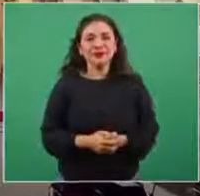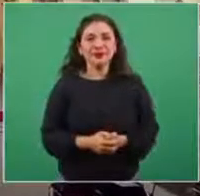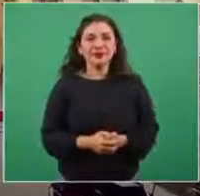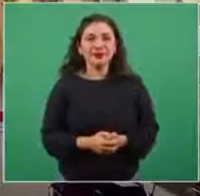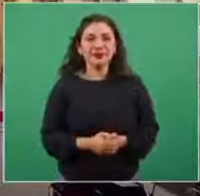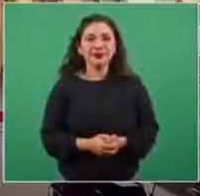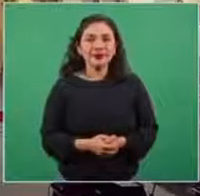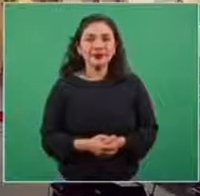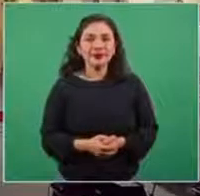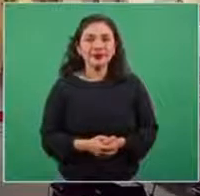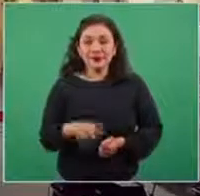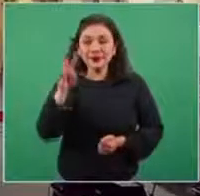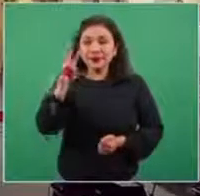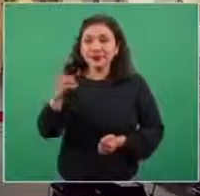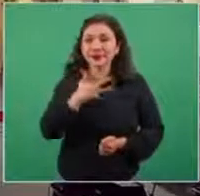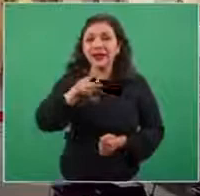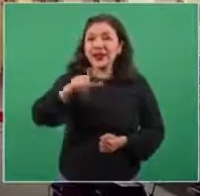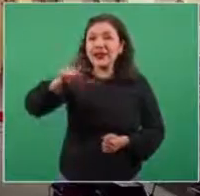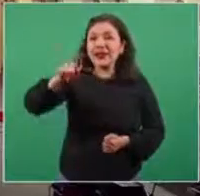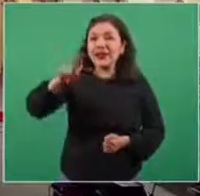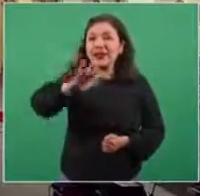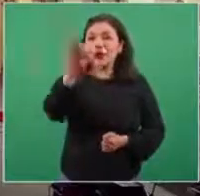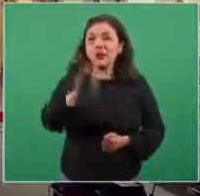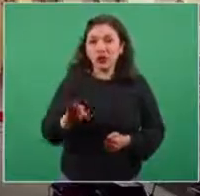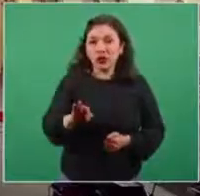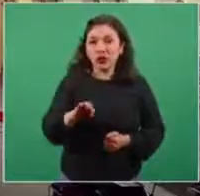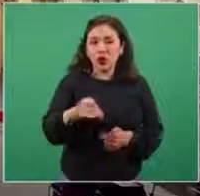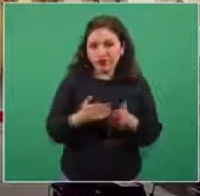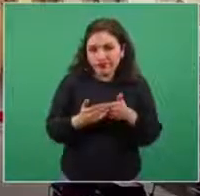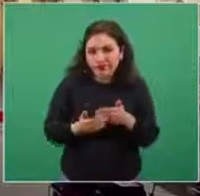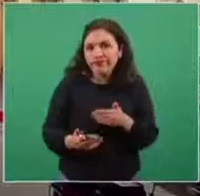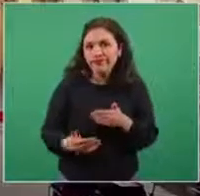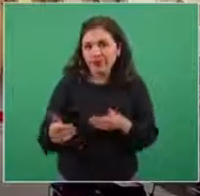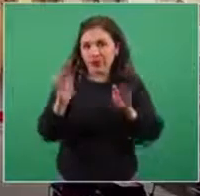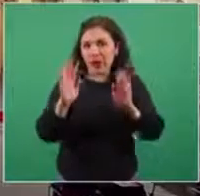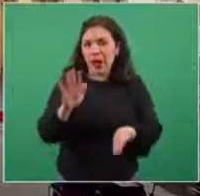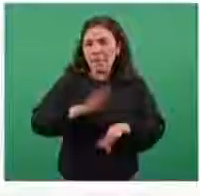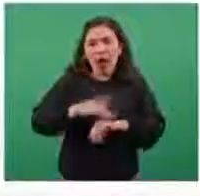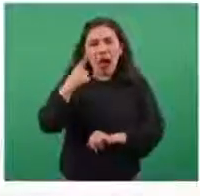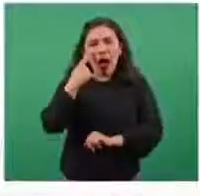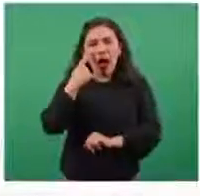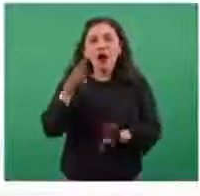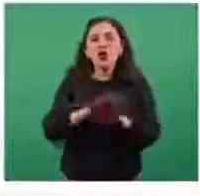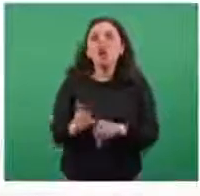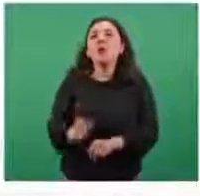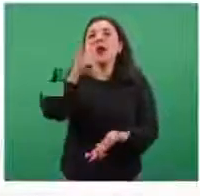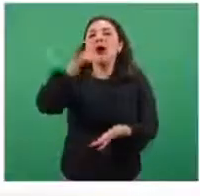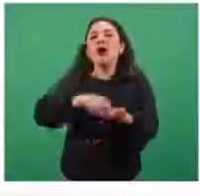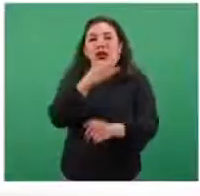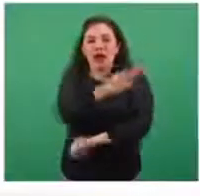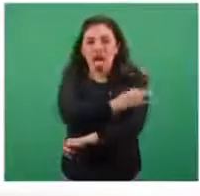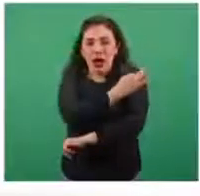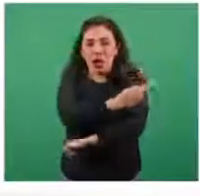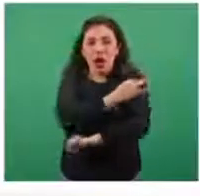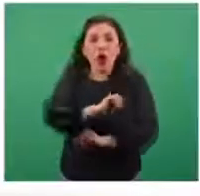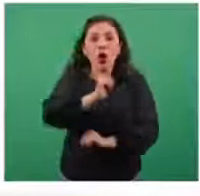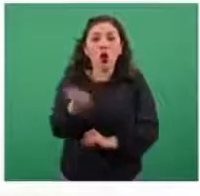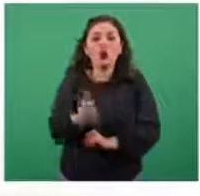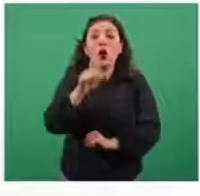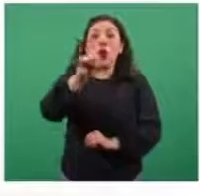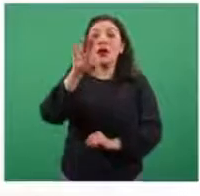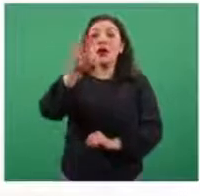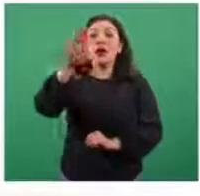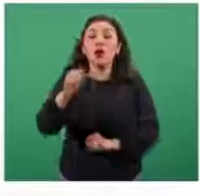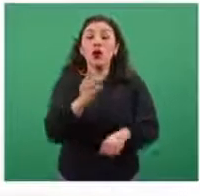aquí está, 70 por ciento es el avance general, mayormente a expensas de primera dosis, 29 de las